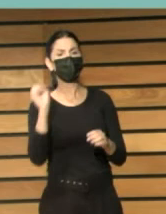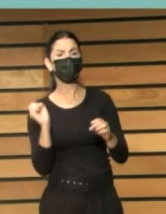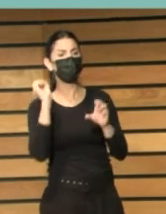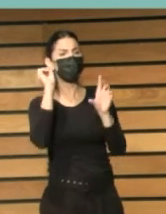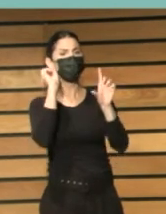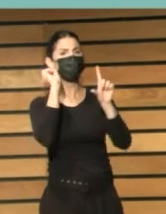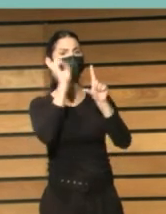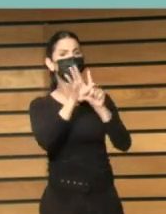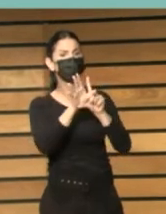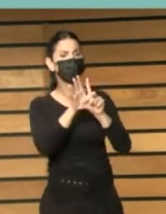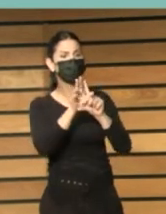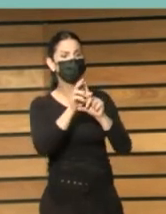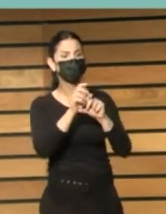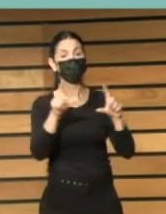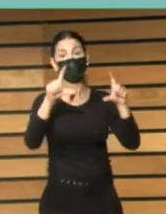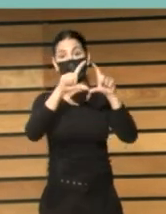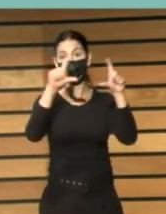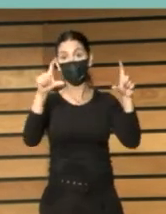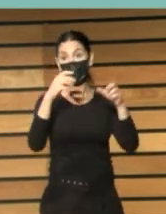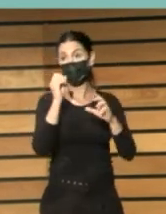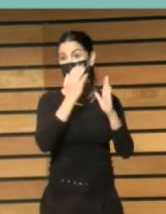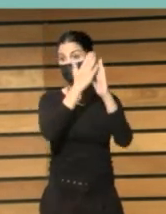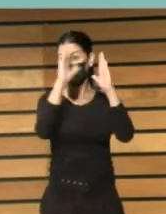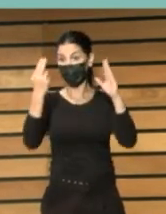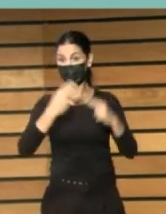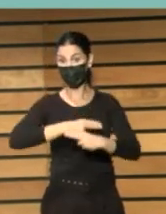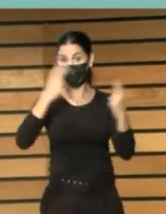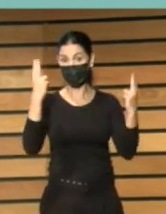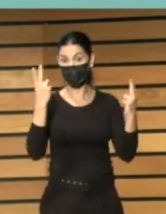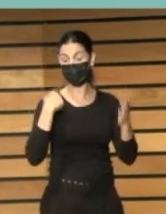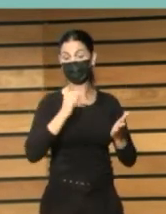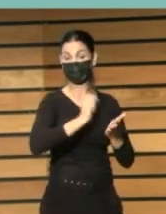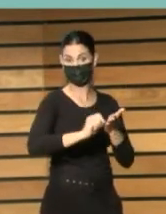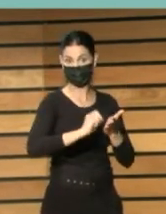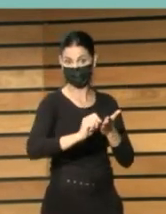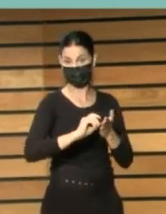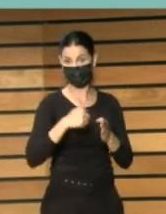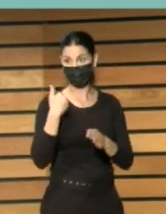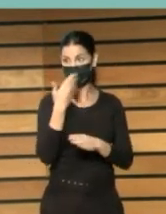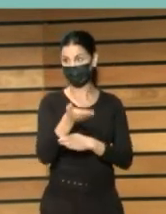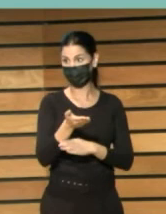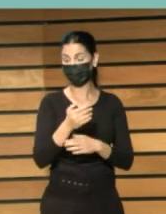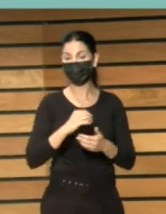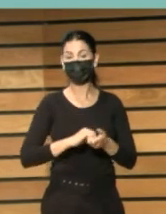ponéis a la biblioteca pública yo es que son todos deberes no va haber tiempo pero bueno